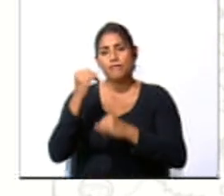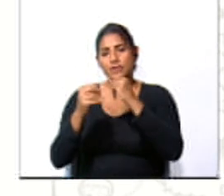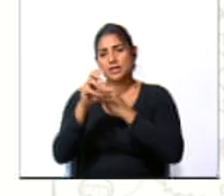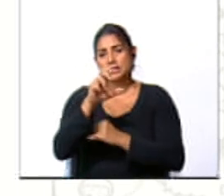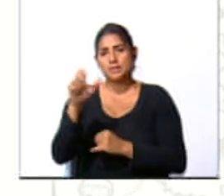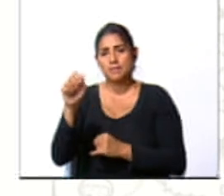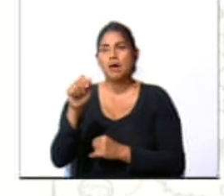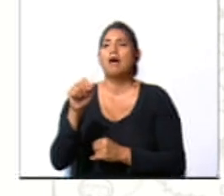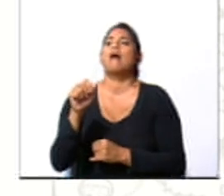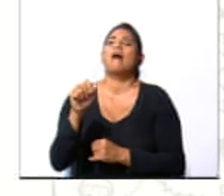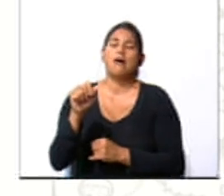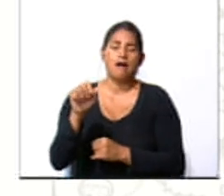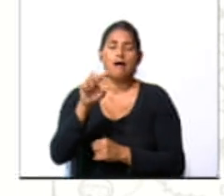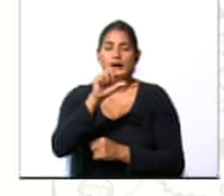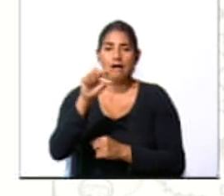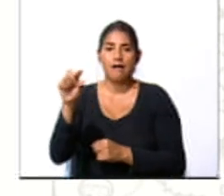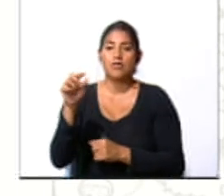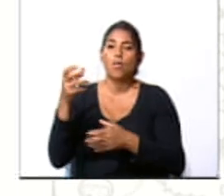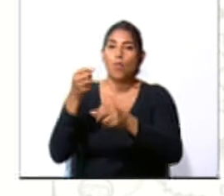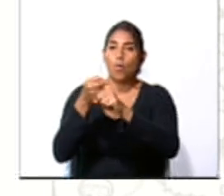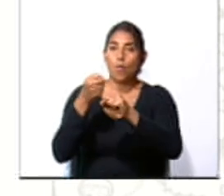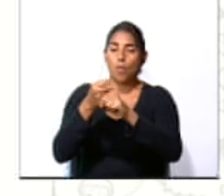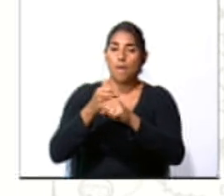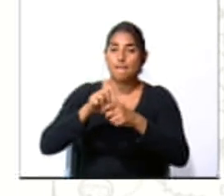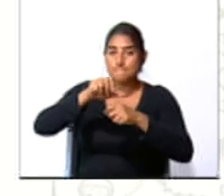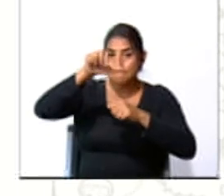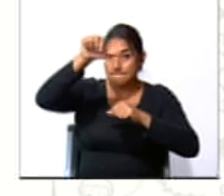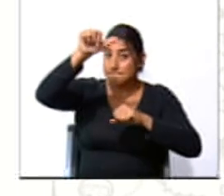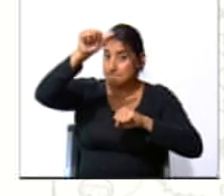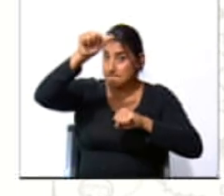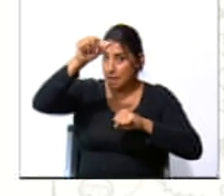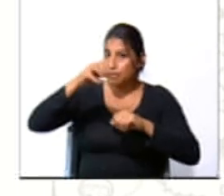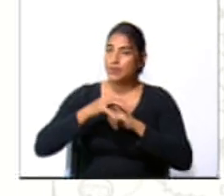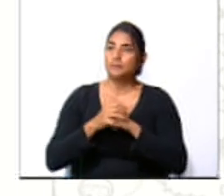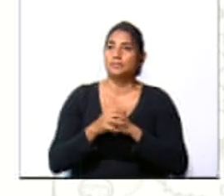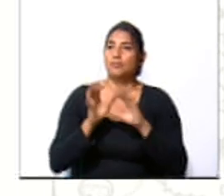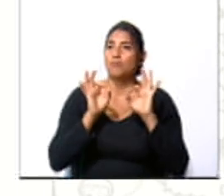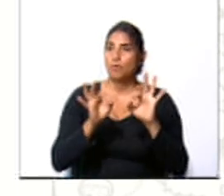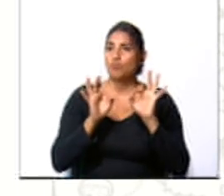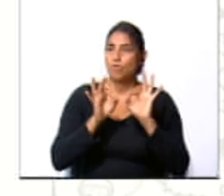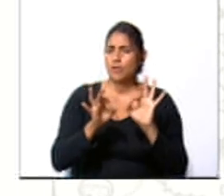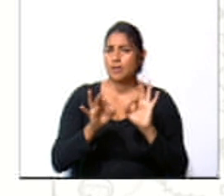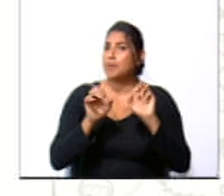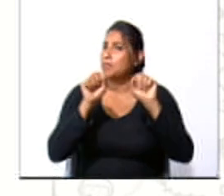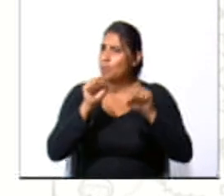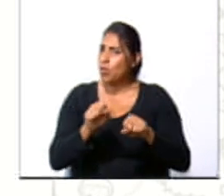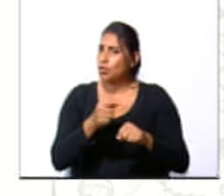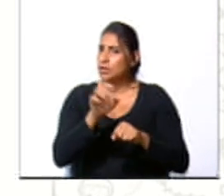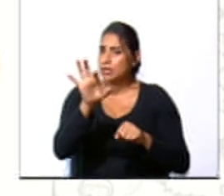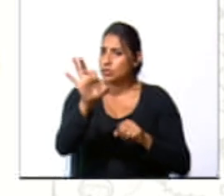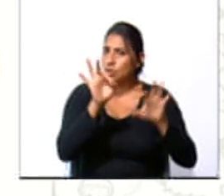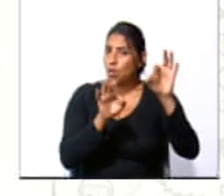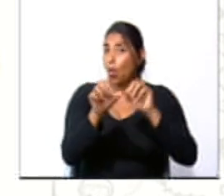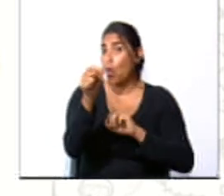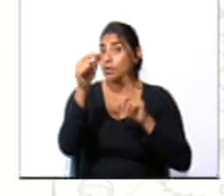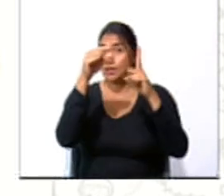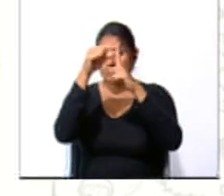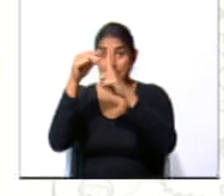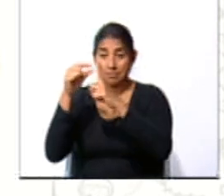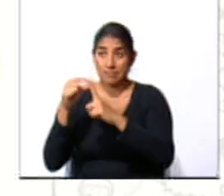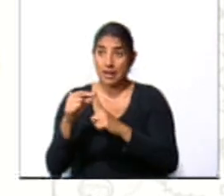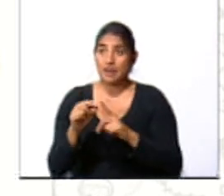Con eso vamos a construir un mapa conceptual. Muy bien, puede ser que usted seleccionara otras palabras,